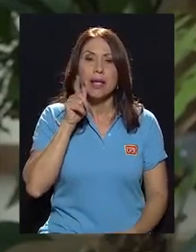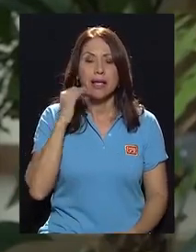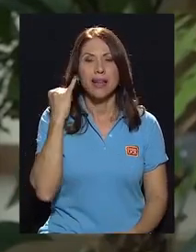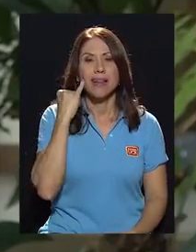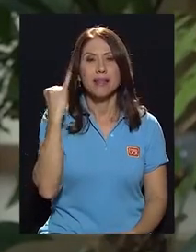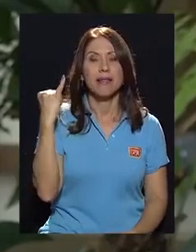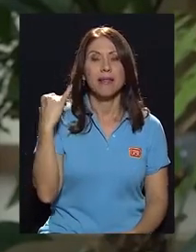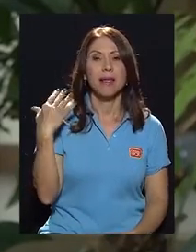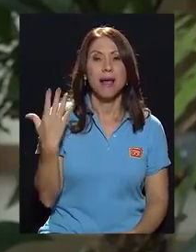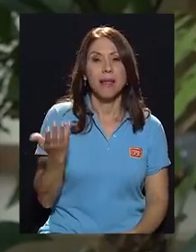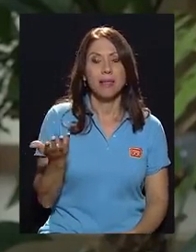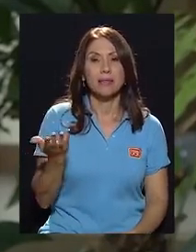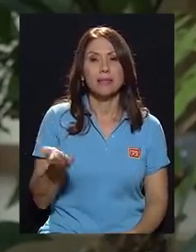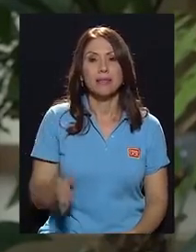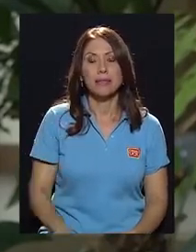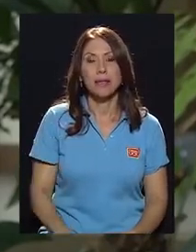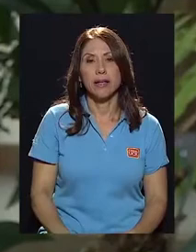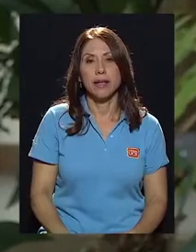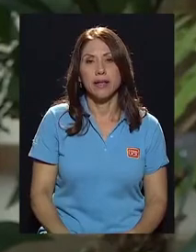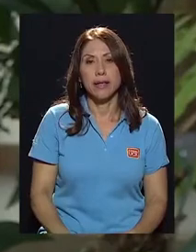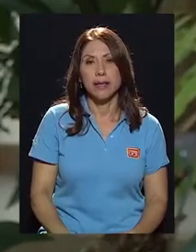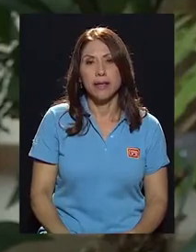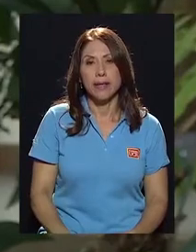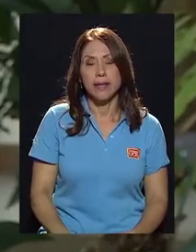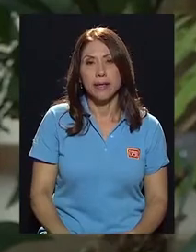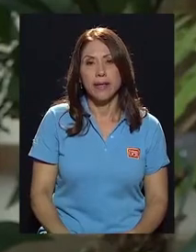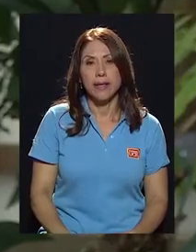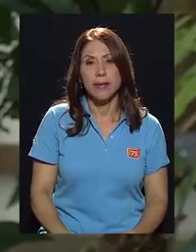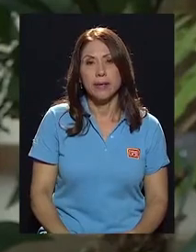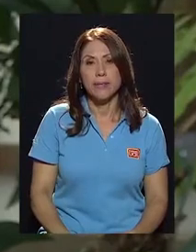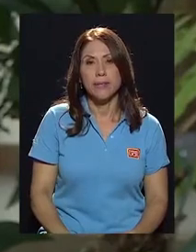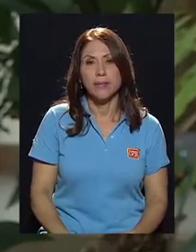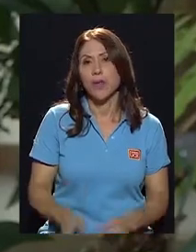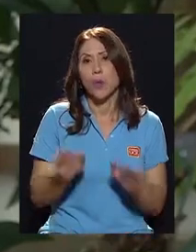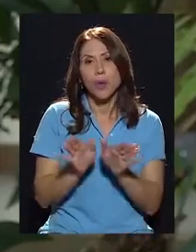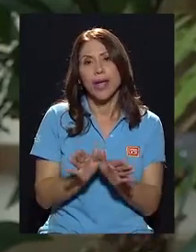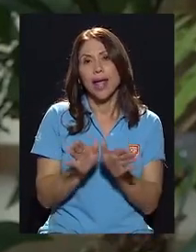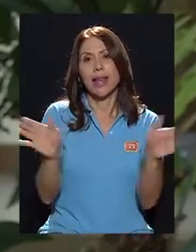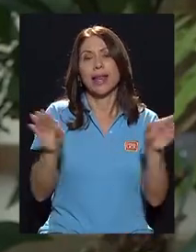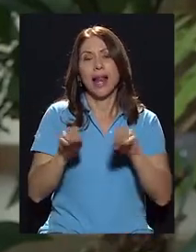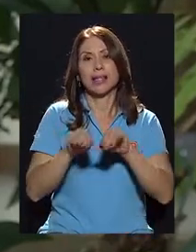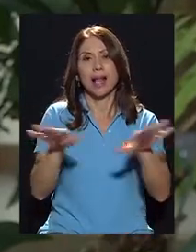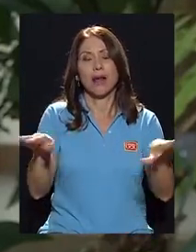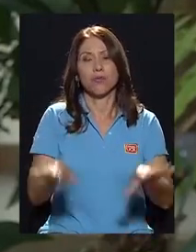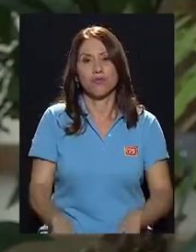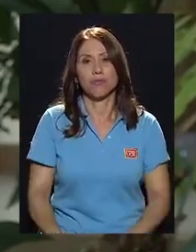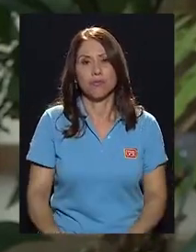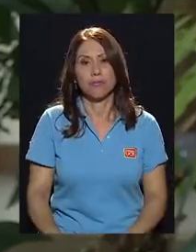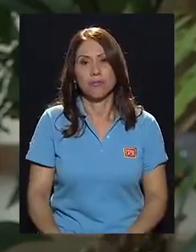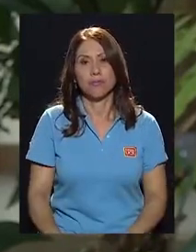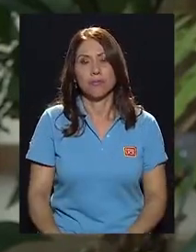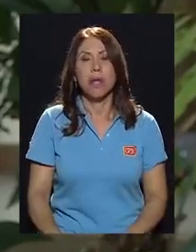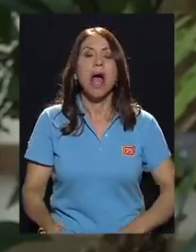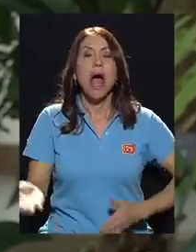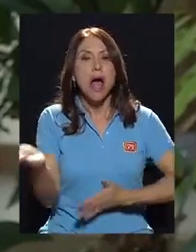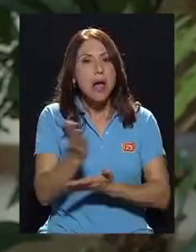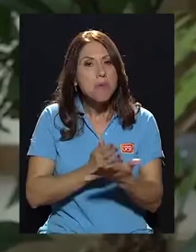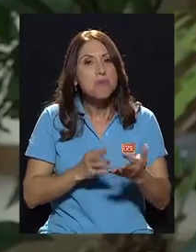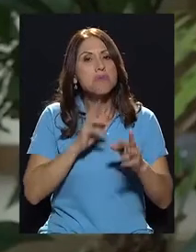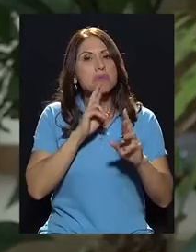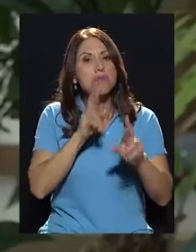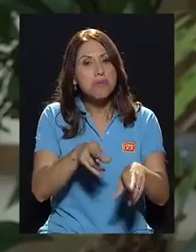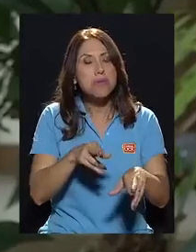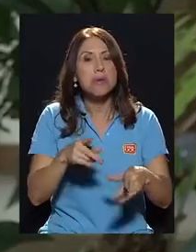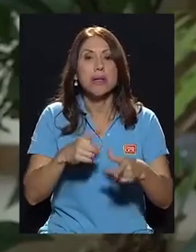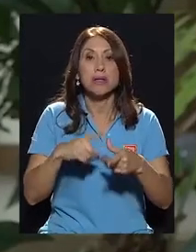y la idea es generalizarlo. Ha habido